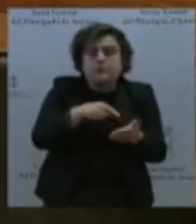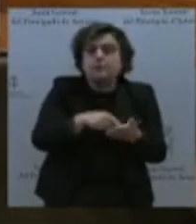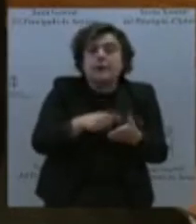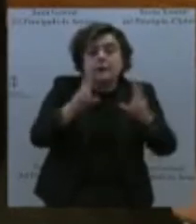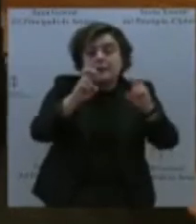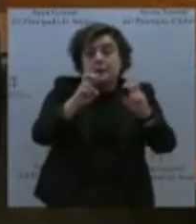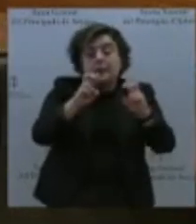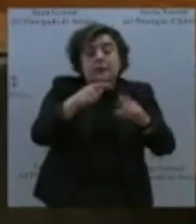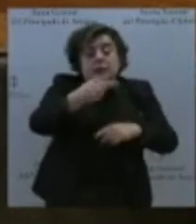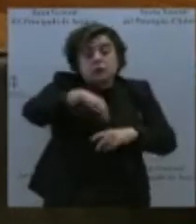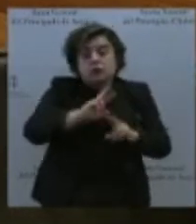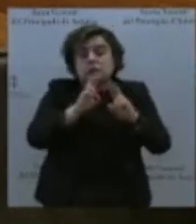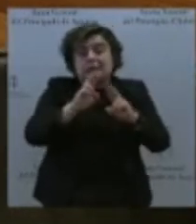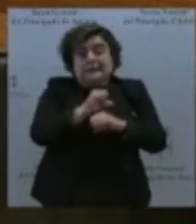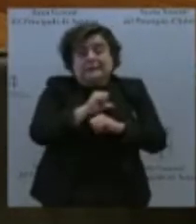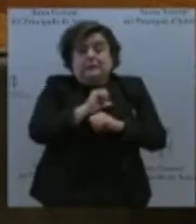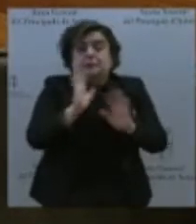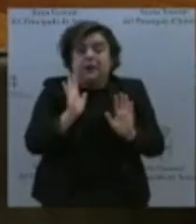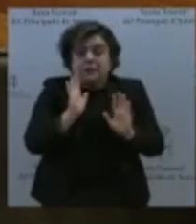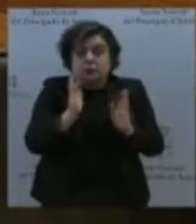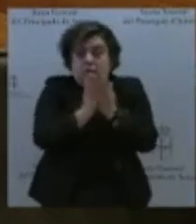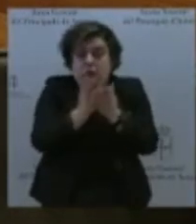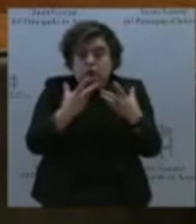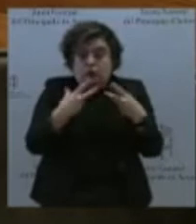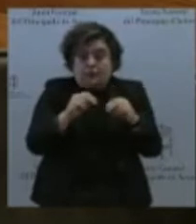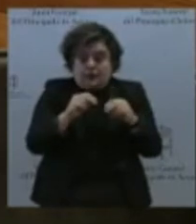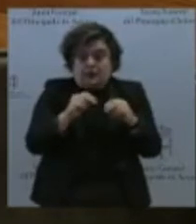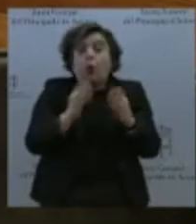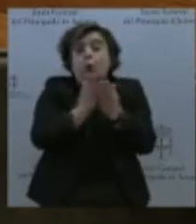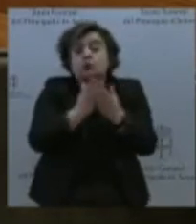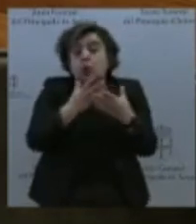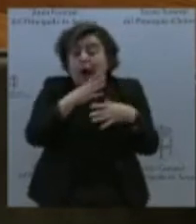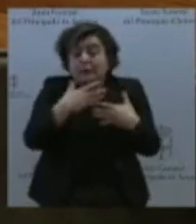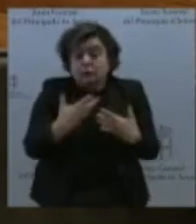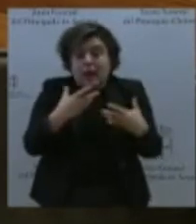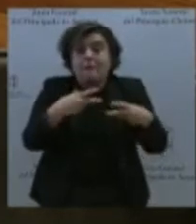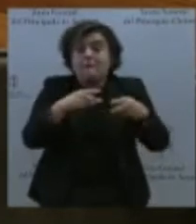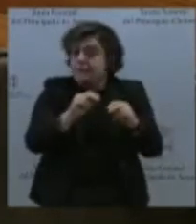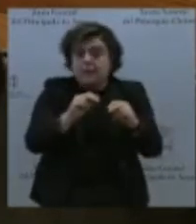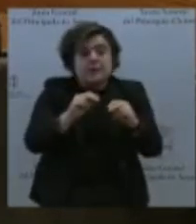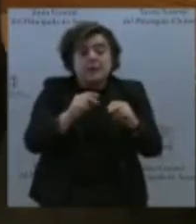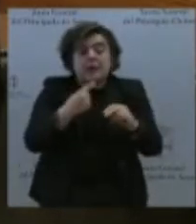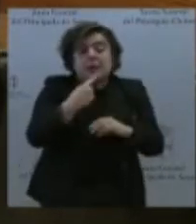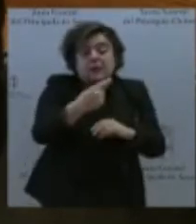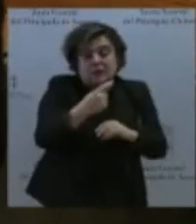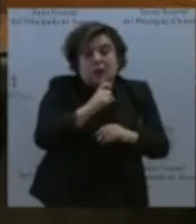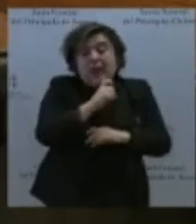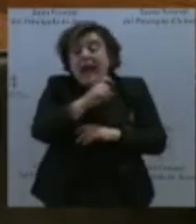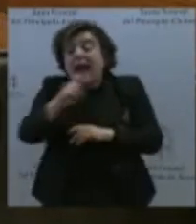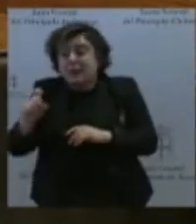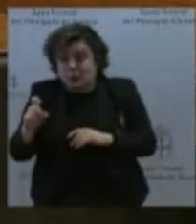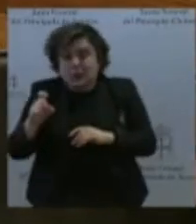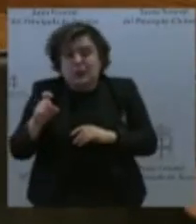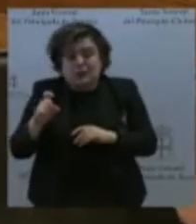actual y que tengamos que decirles que la profecía autocumplida, efectivamente, se ha cumplido, que ustedes no han tenido la voluntad política